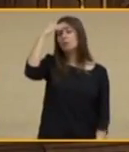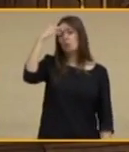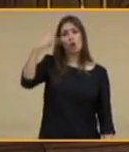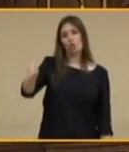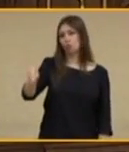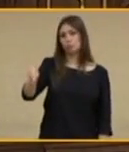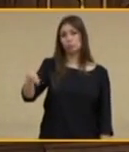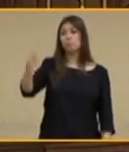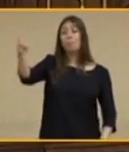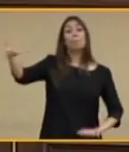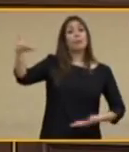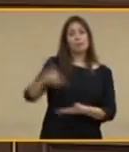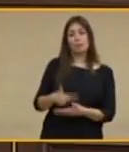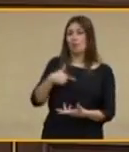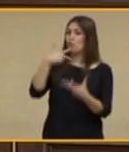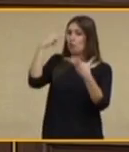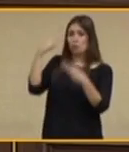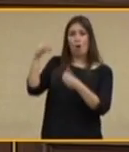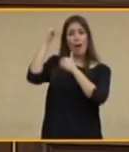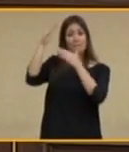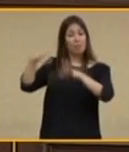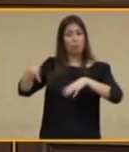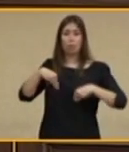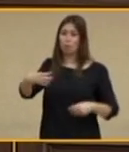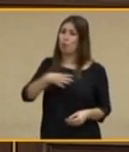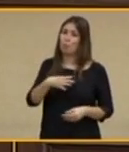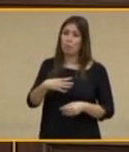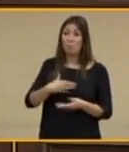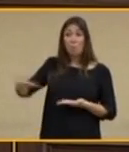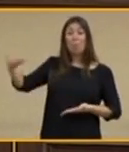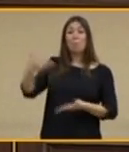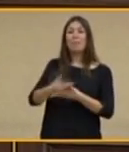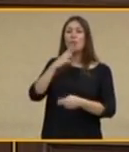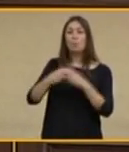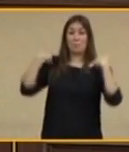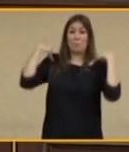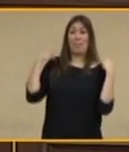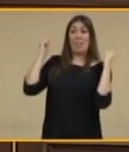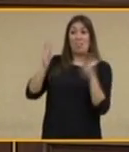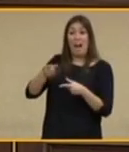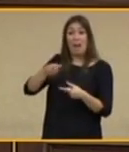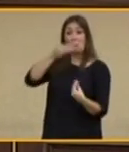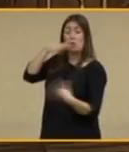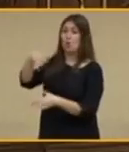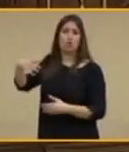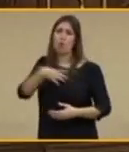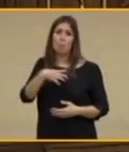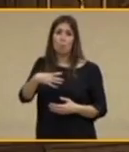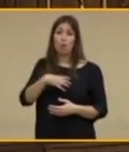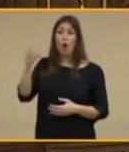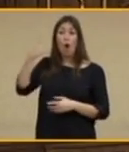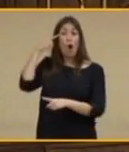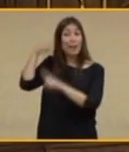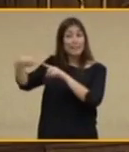solicitud que ustedes plantean. Ni la competencia que demandan es transferible, ni el propósito para que la solicitan es